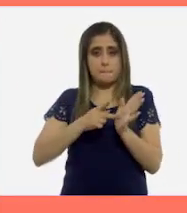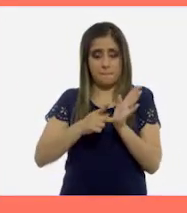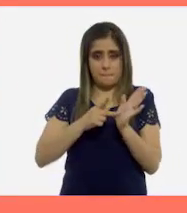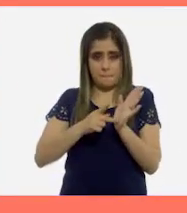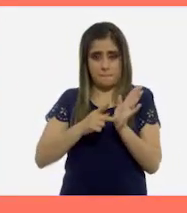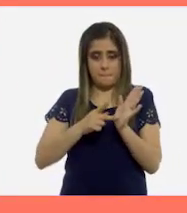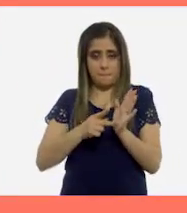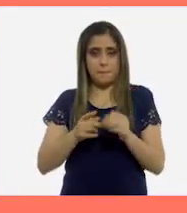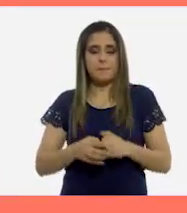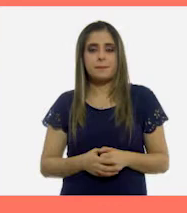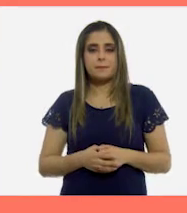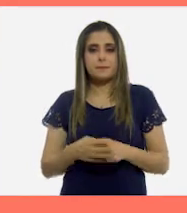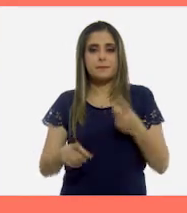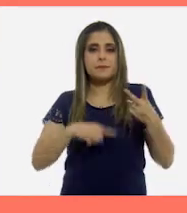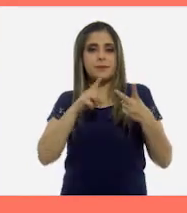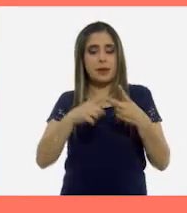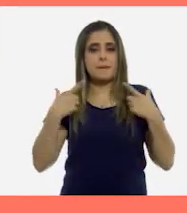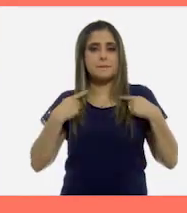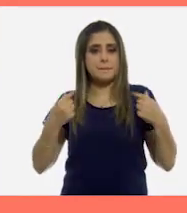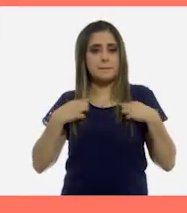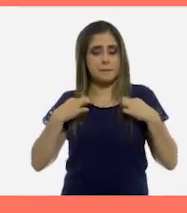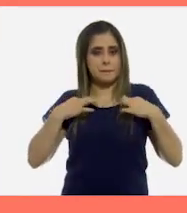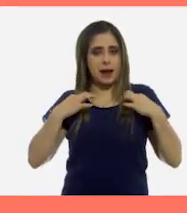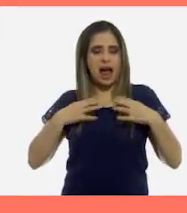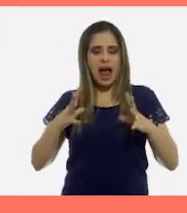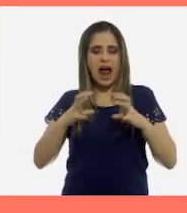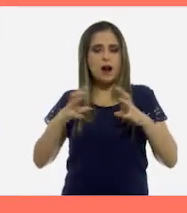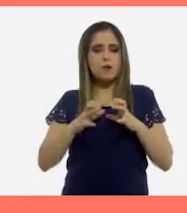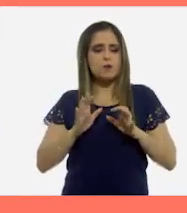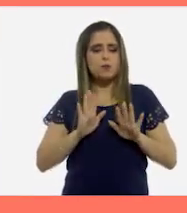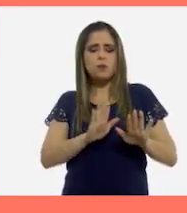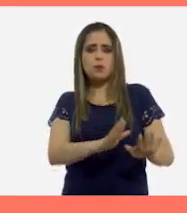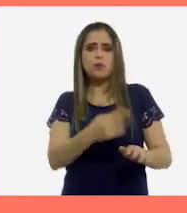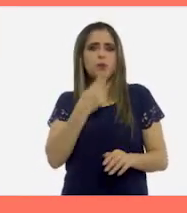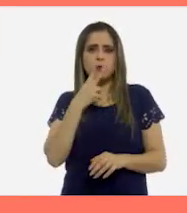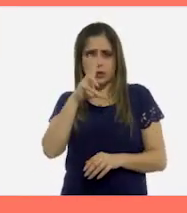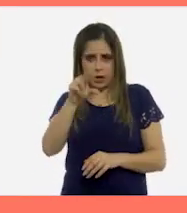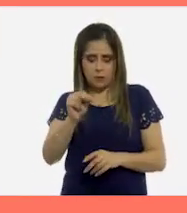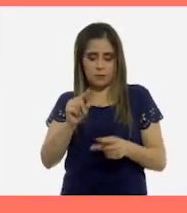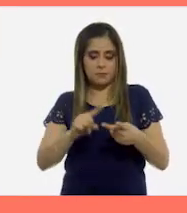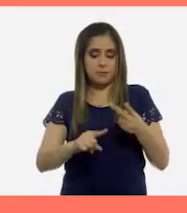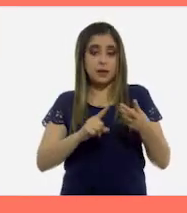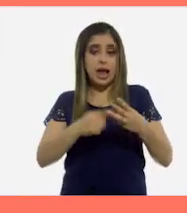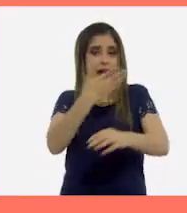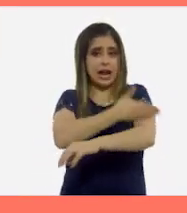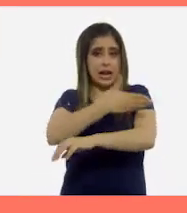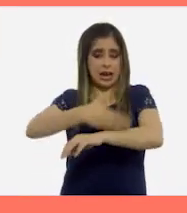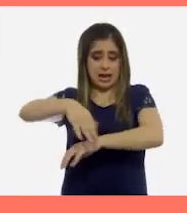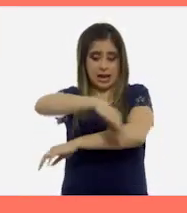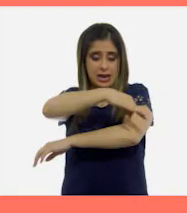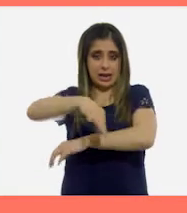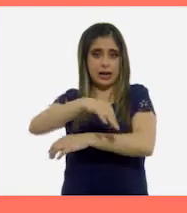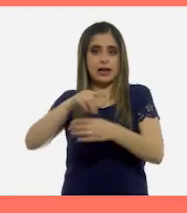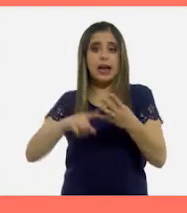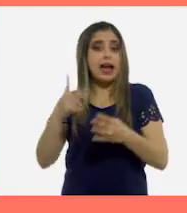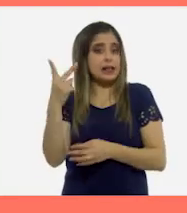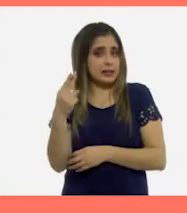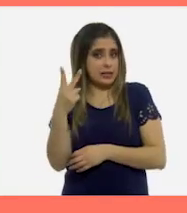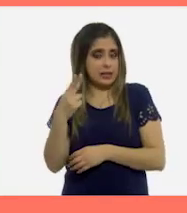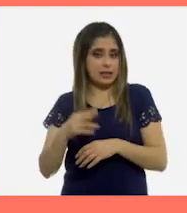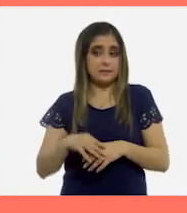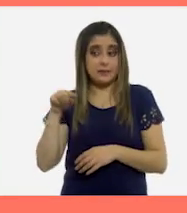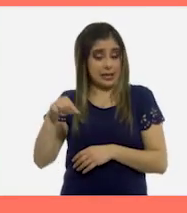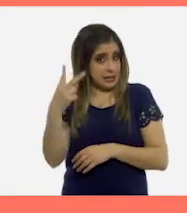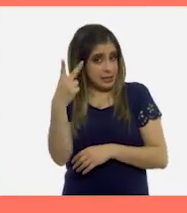una pluma Una playera de algodón que ya no uses Una regla Y tijeras Recuerda que la